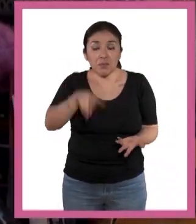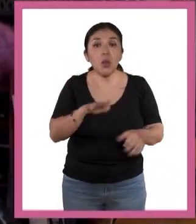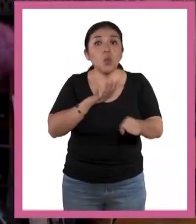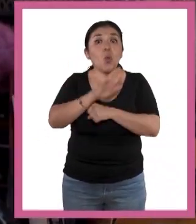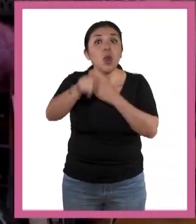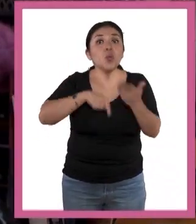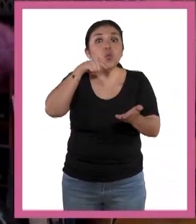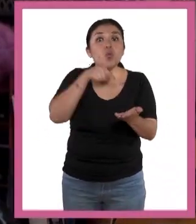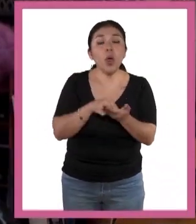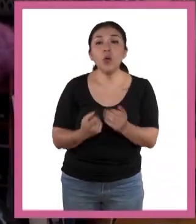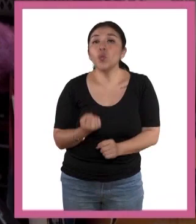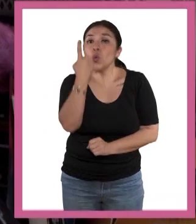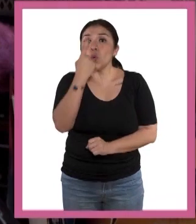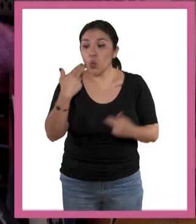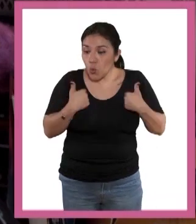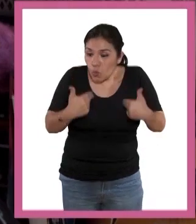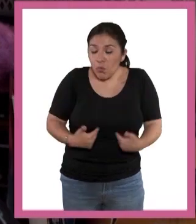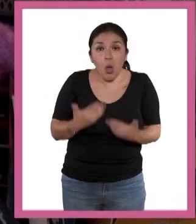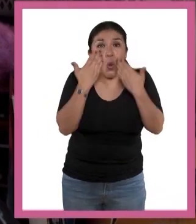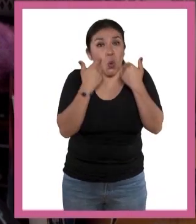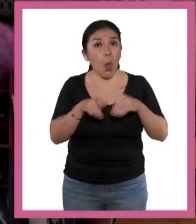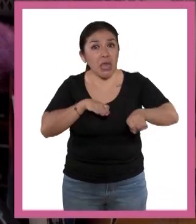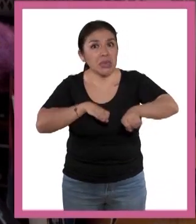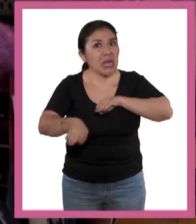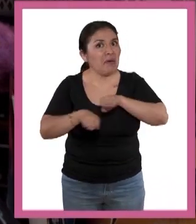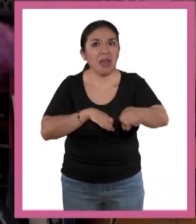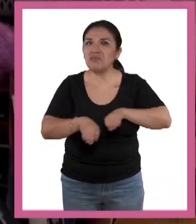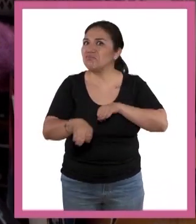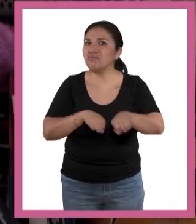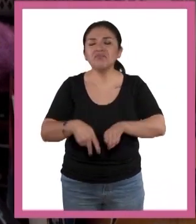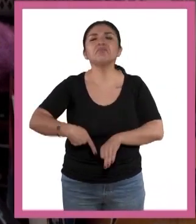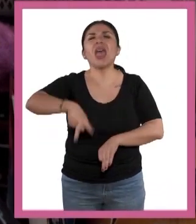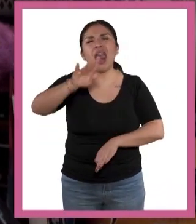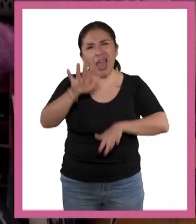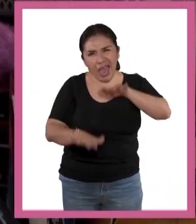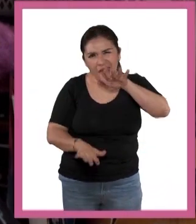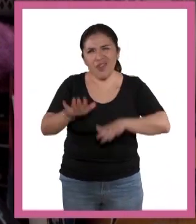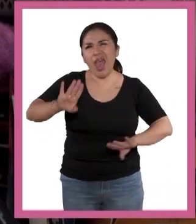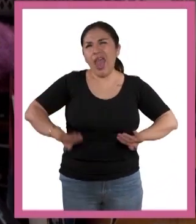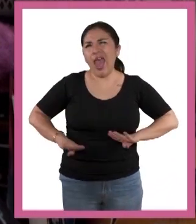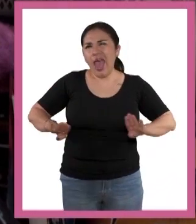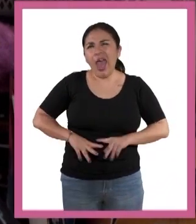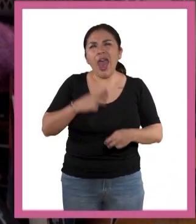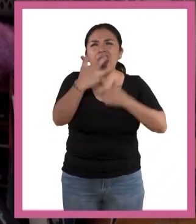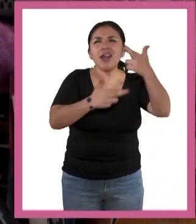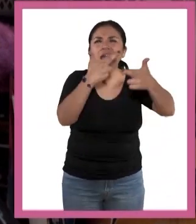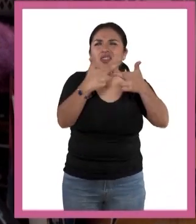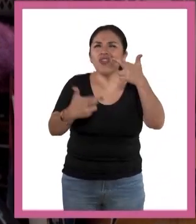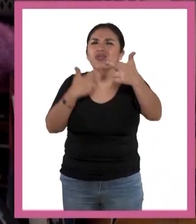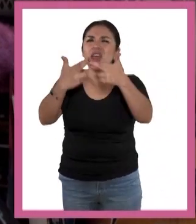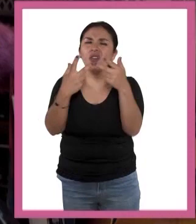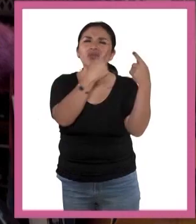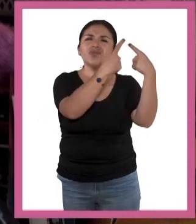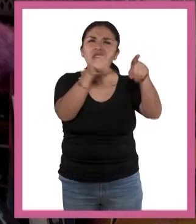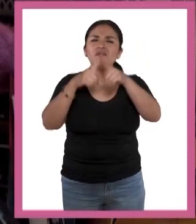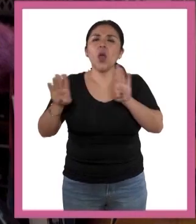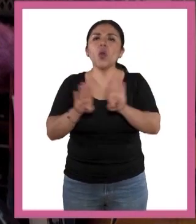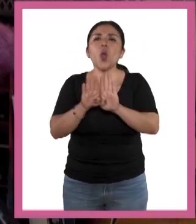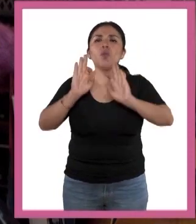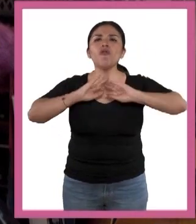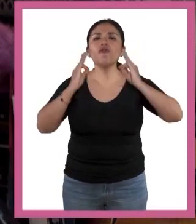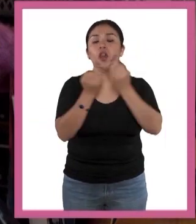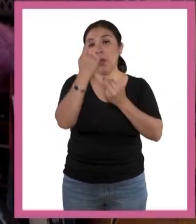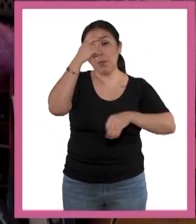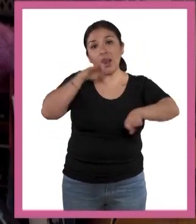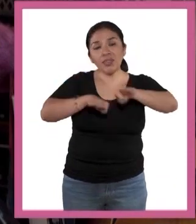sitio donde los seres humanos no trabajemos, aunque las condiciones materiales de cada región sean distintas y las formas de trabajo,